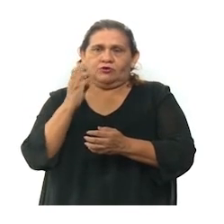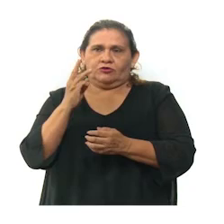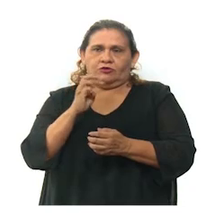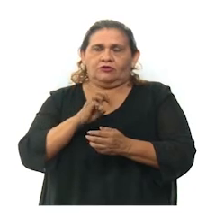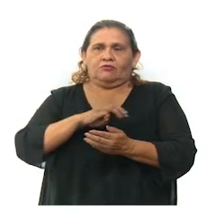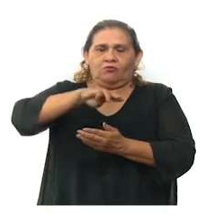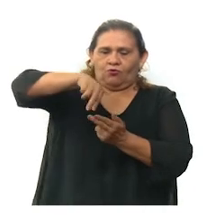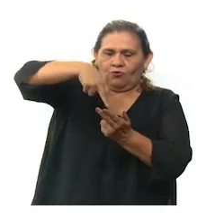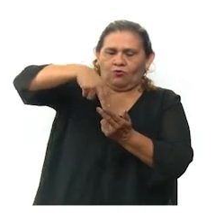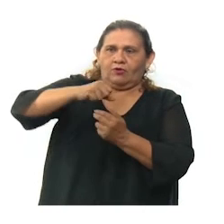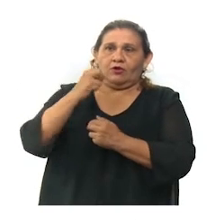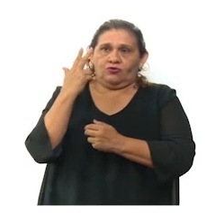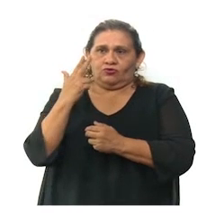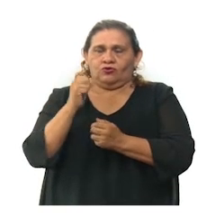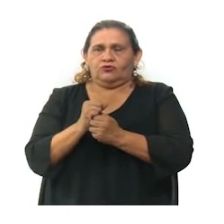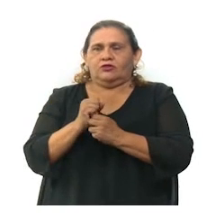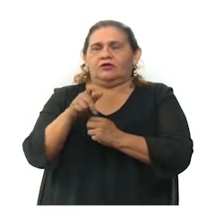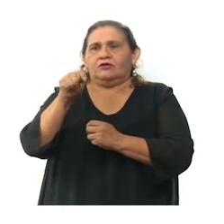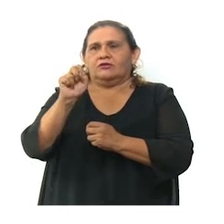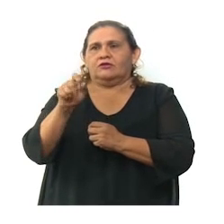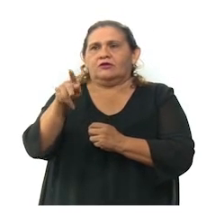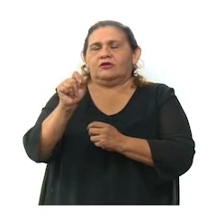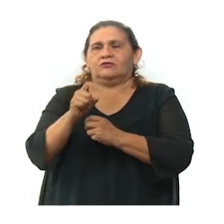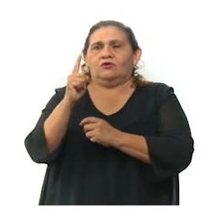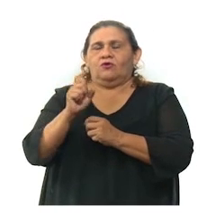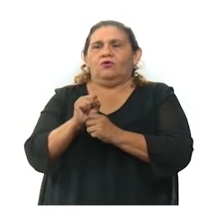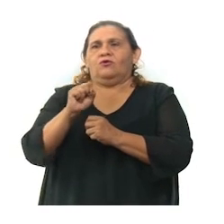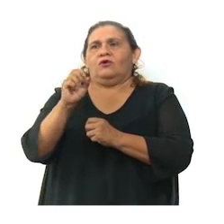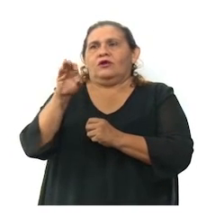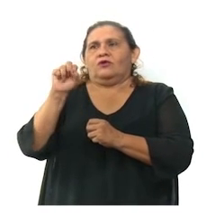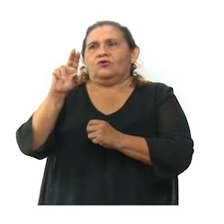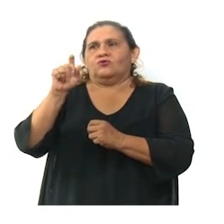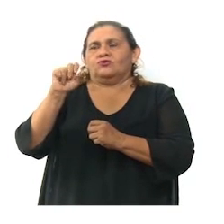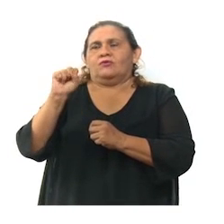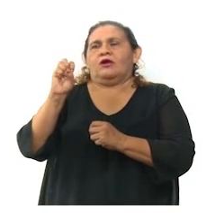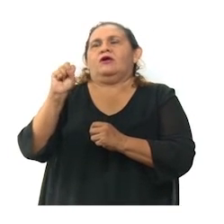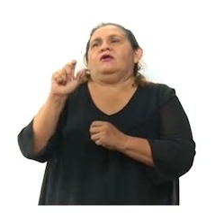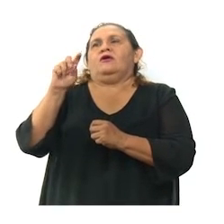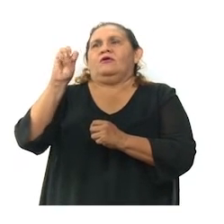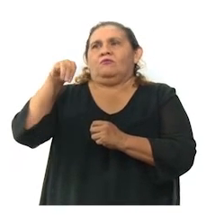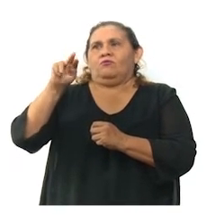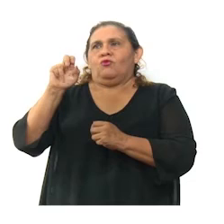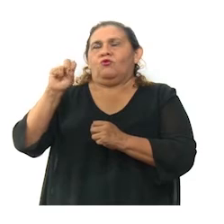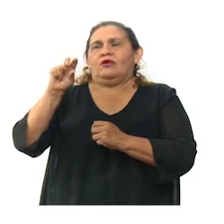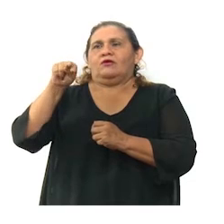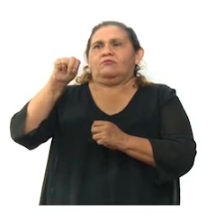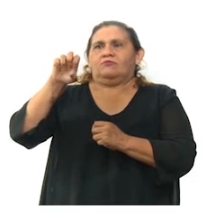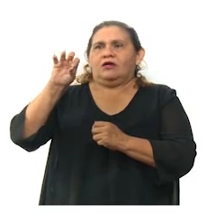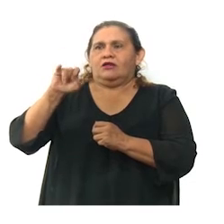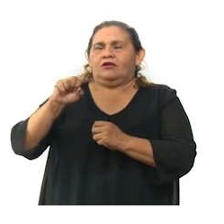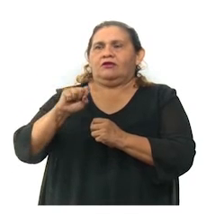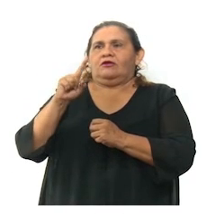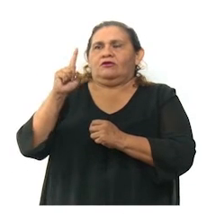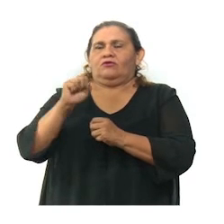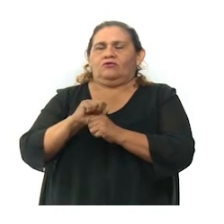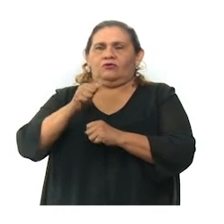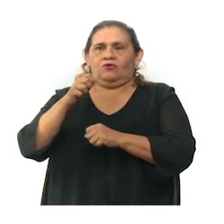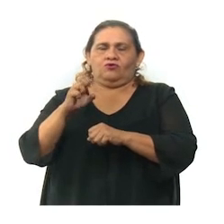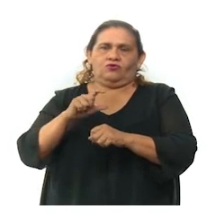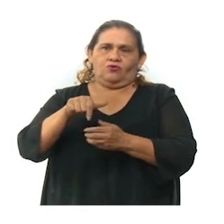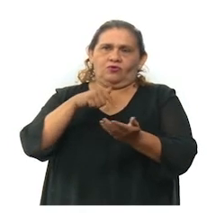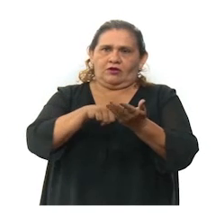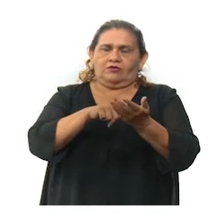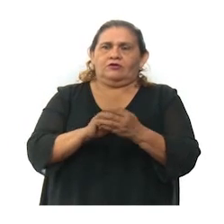Junucmá, 2 en Tecach, 1 en Cusamá, Jují, Muna, Oshkuzcá, Tecantó, Tikul, Tishkocov y 1 en Foráneo.